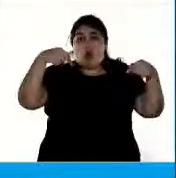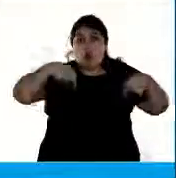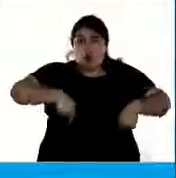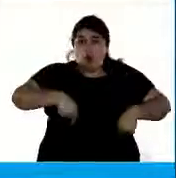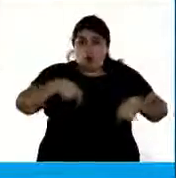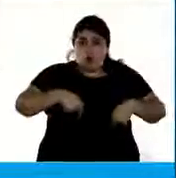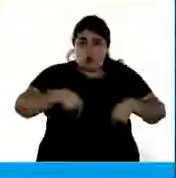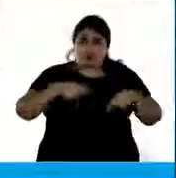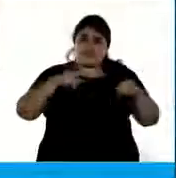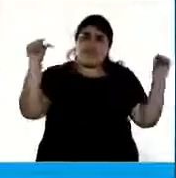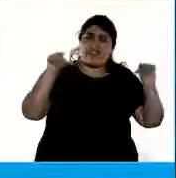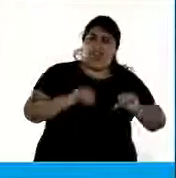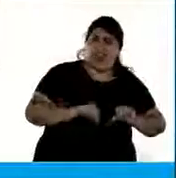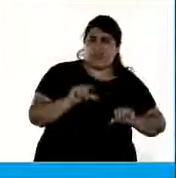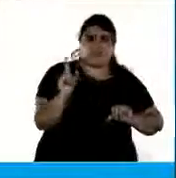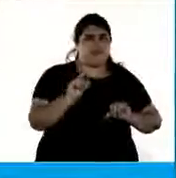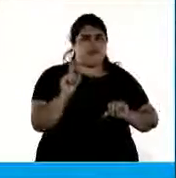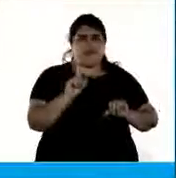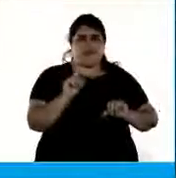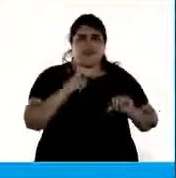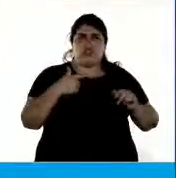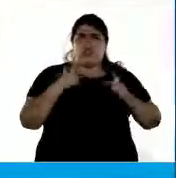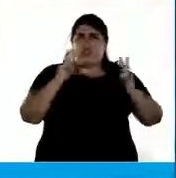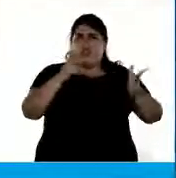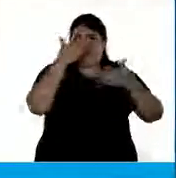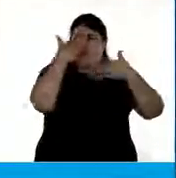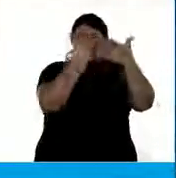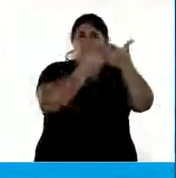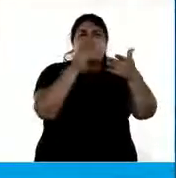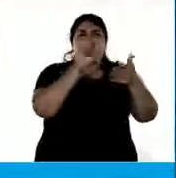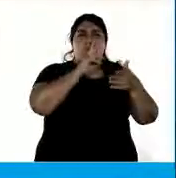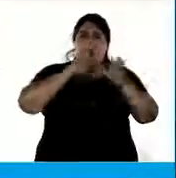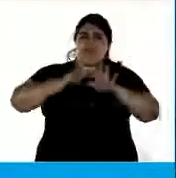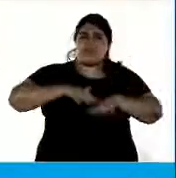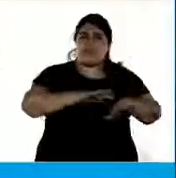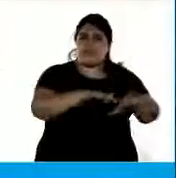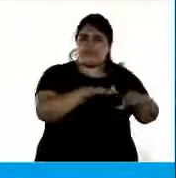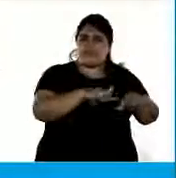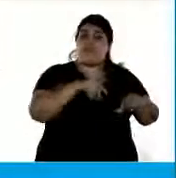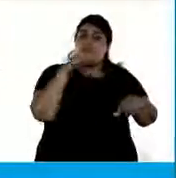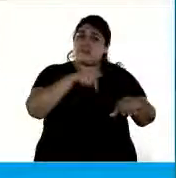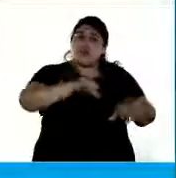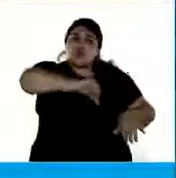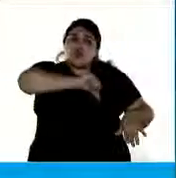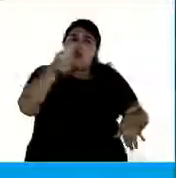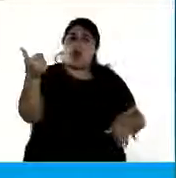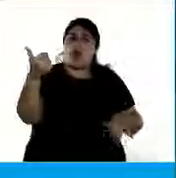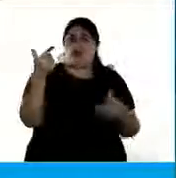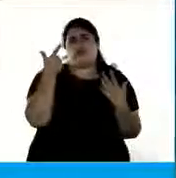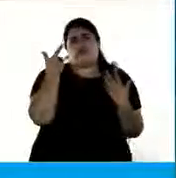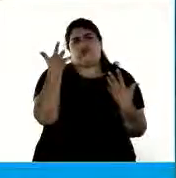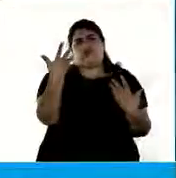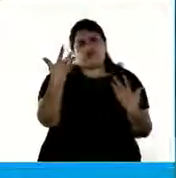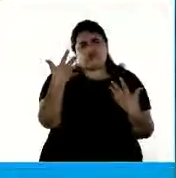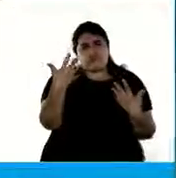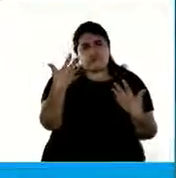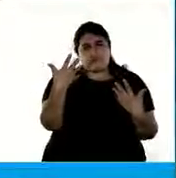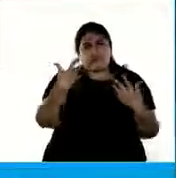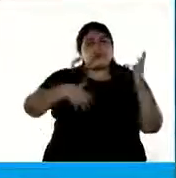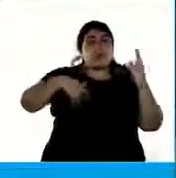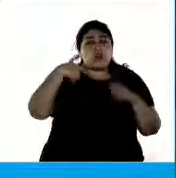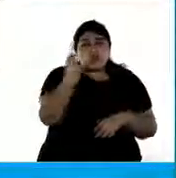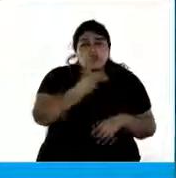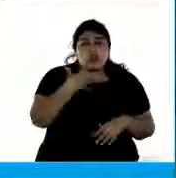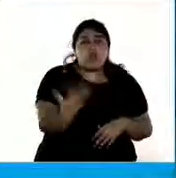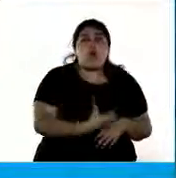derrota Se lo digo a las chicas que están afuera Es un triunfo monumental Hemos logrado